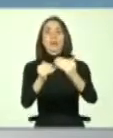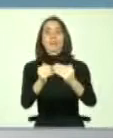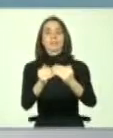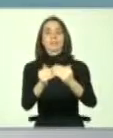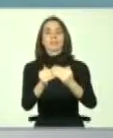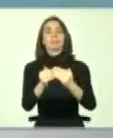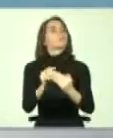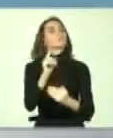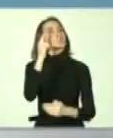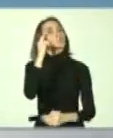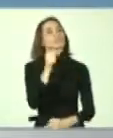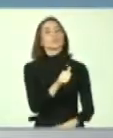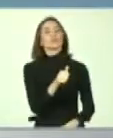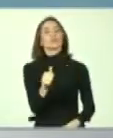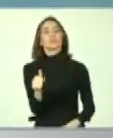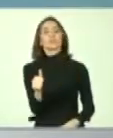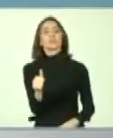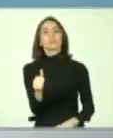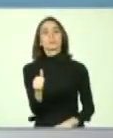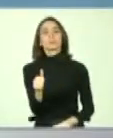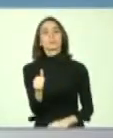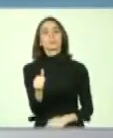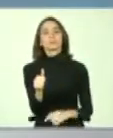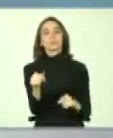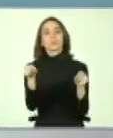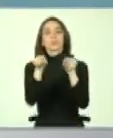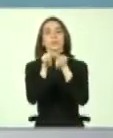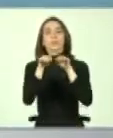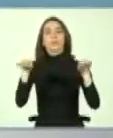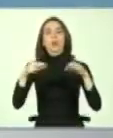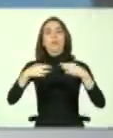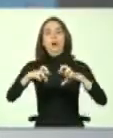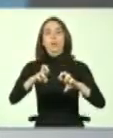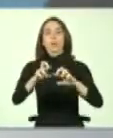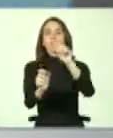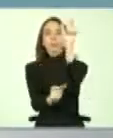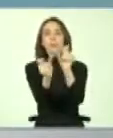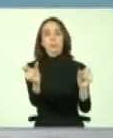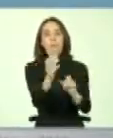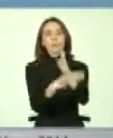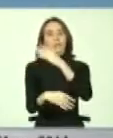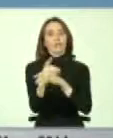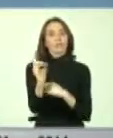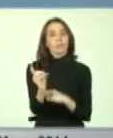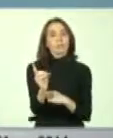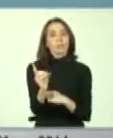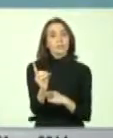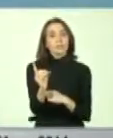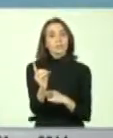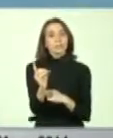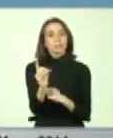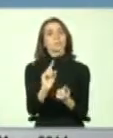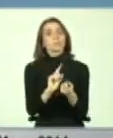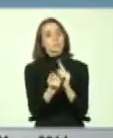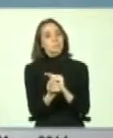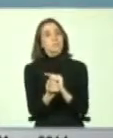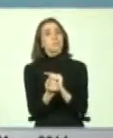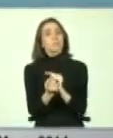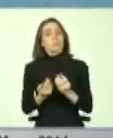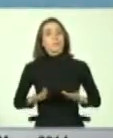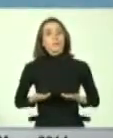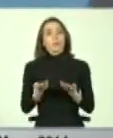se trata de la igualdad de oportunidades para las personas con discapacidad, sino que de